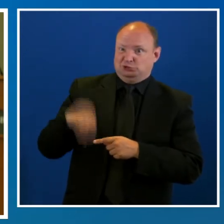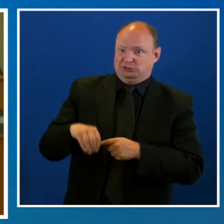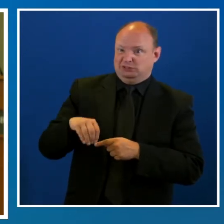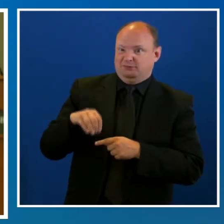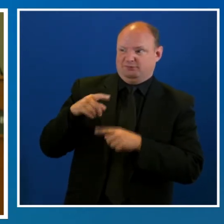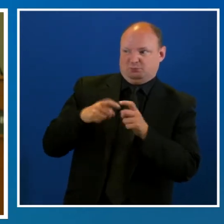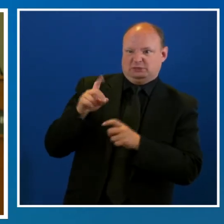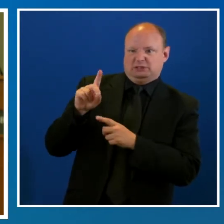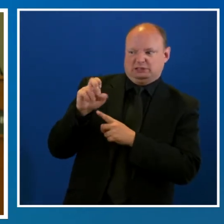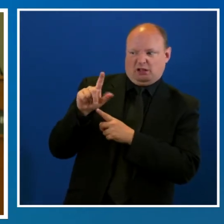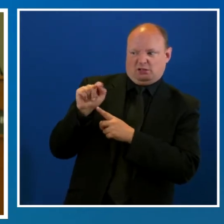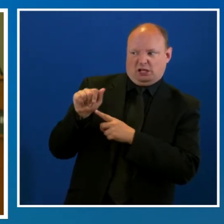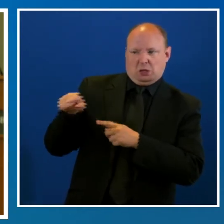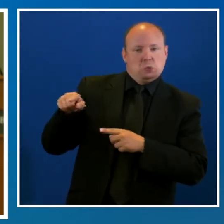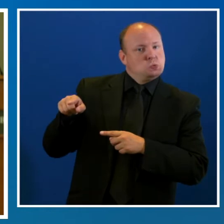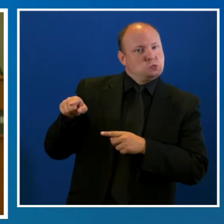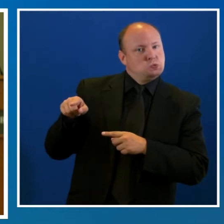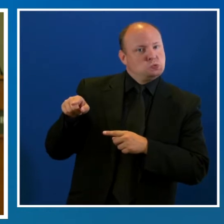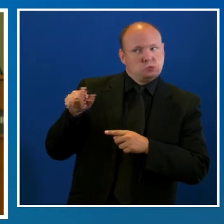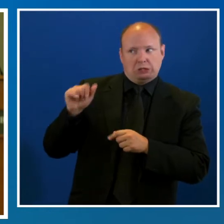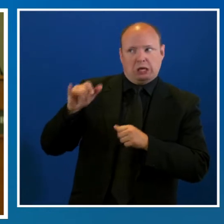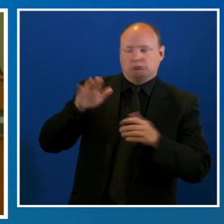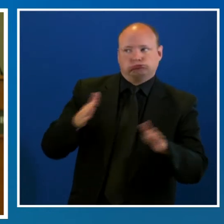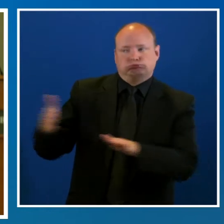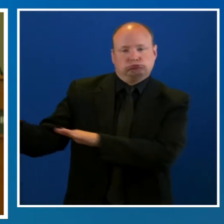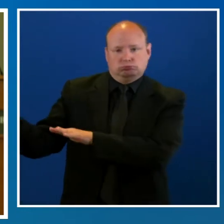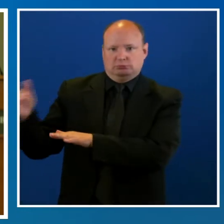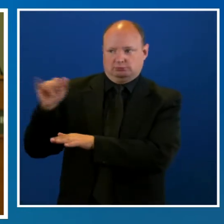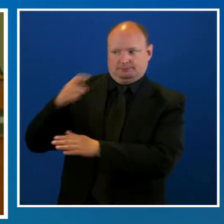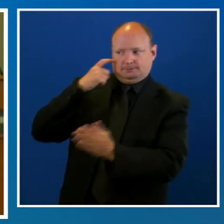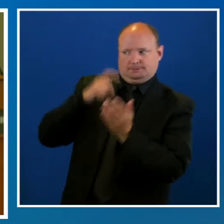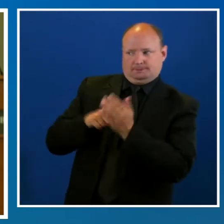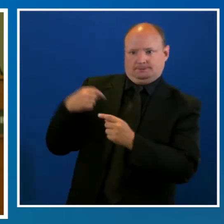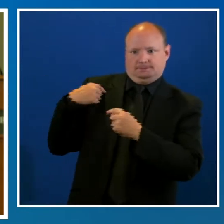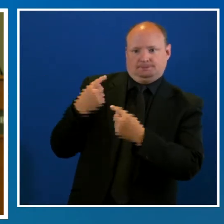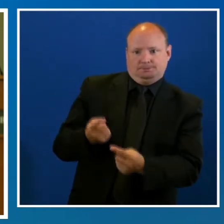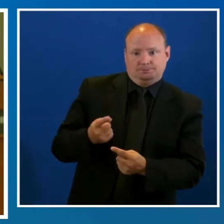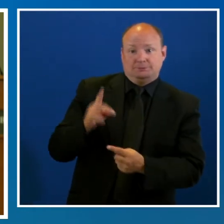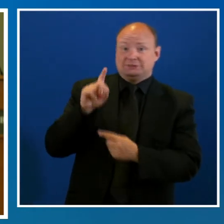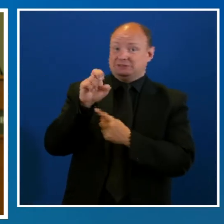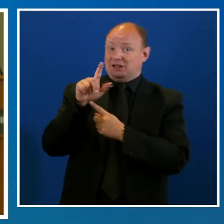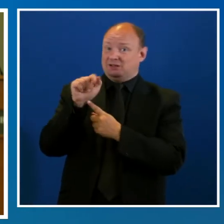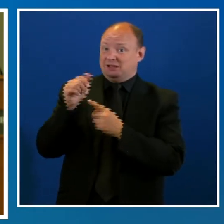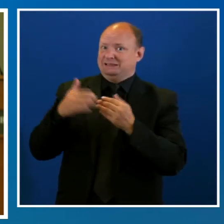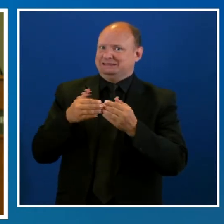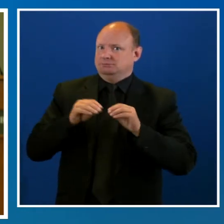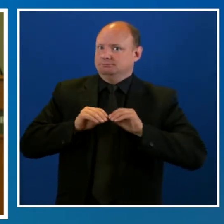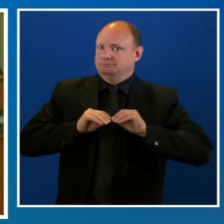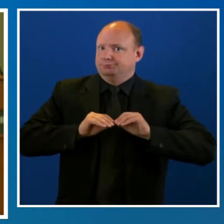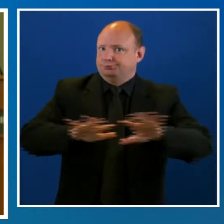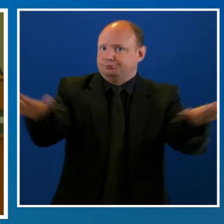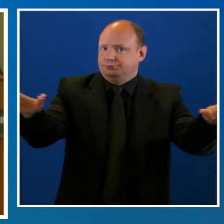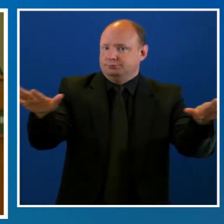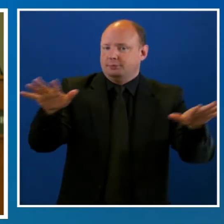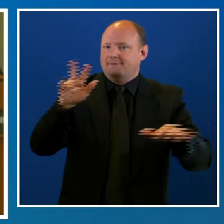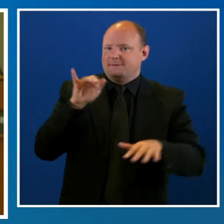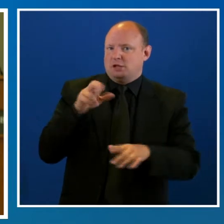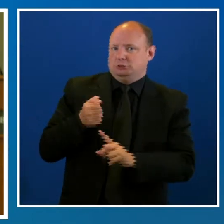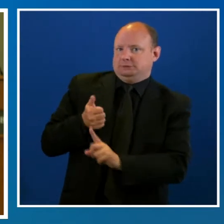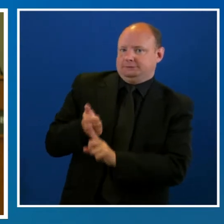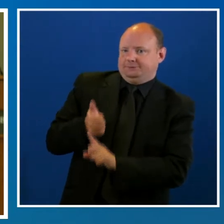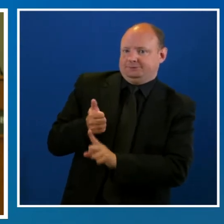aumentando. Si bien esta variante es muy contagiosa, la vacuna sigue siendo muy eficaz en contra